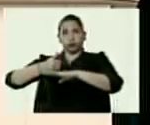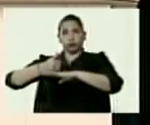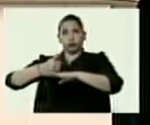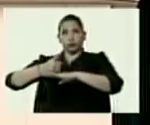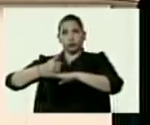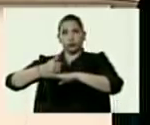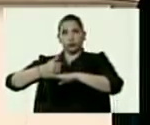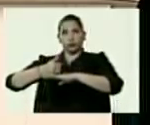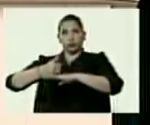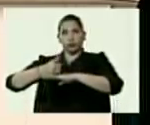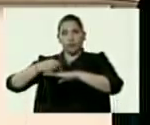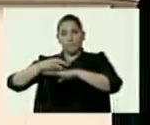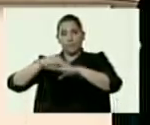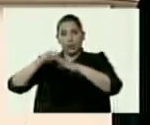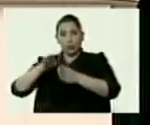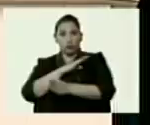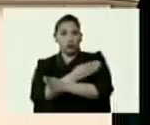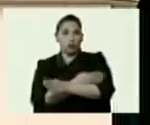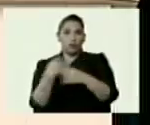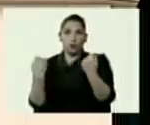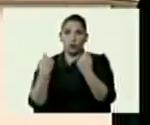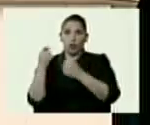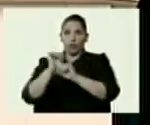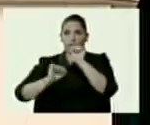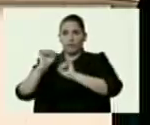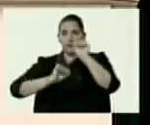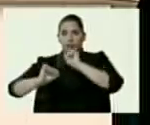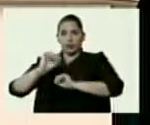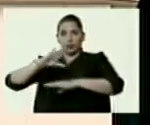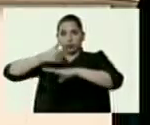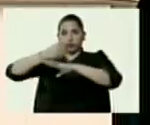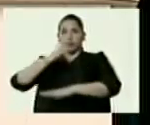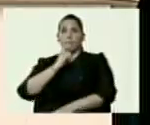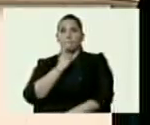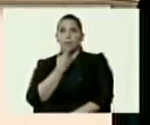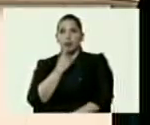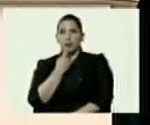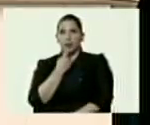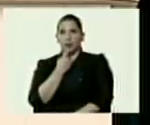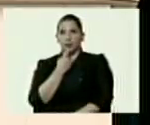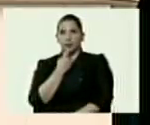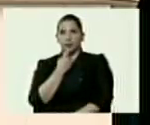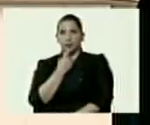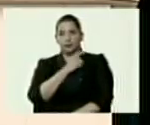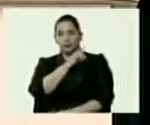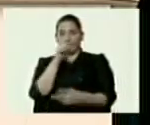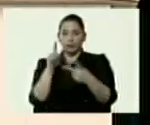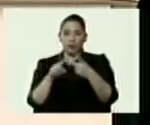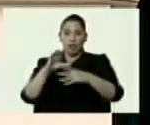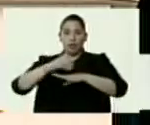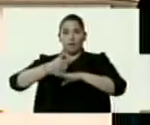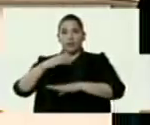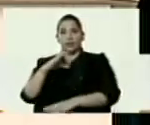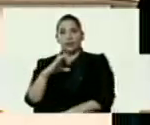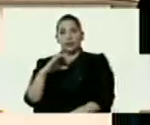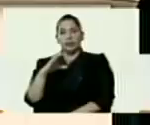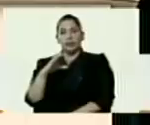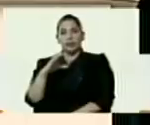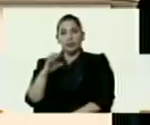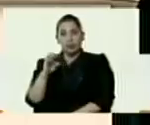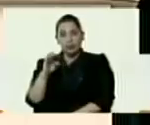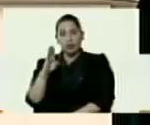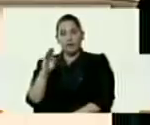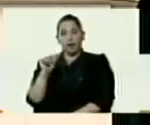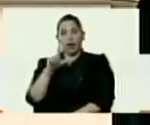Ministerio del Poder Popular para la Defensa, general en jefe Vladimir Padrino López y el jefe de Ceofán Almirante Remigio